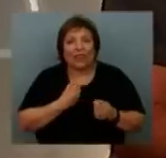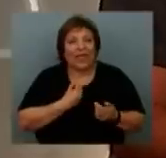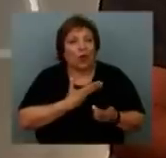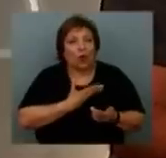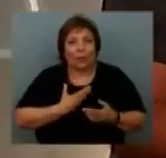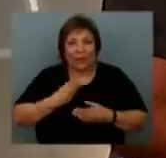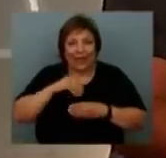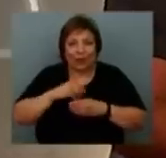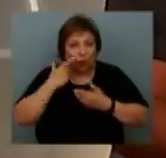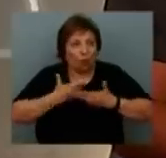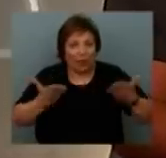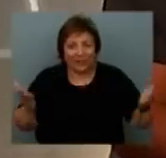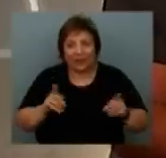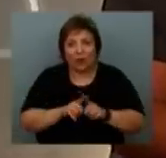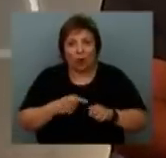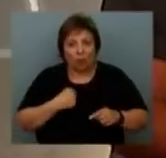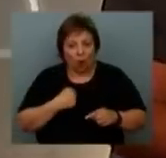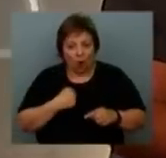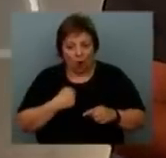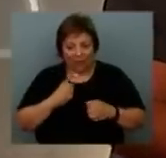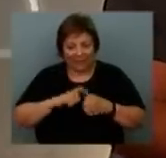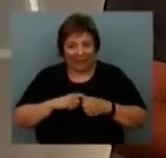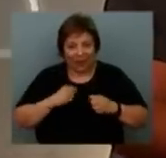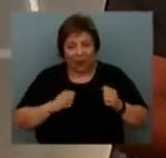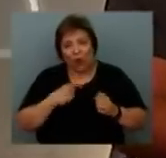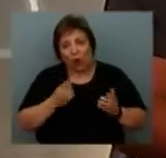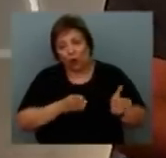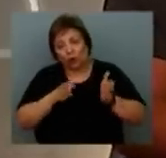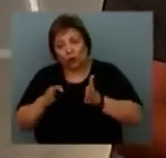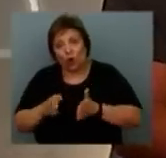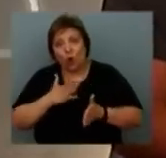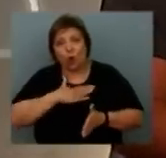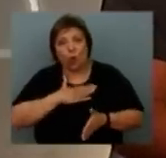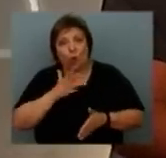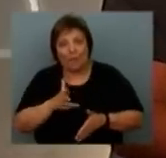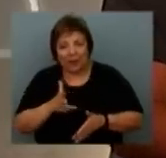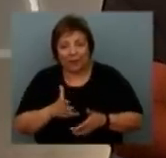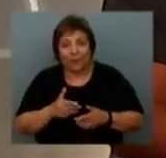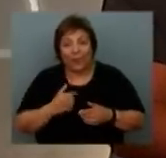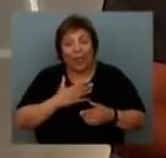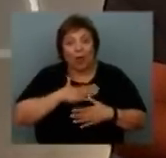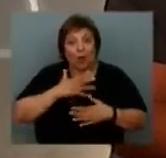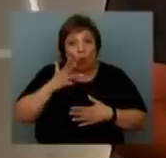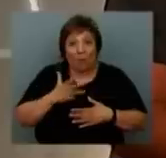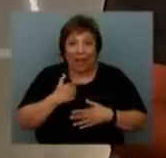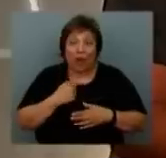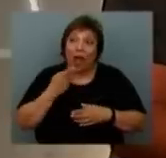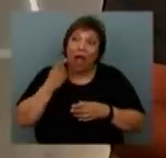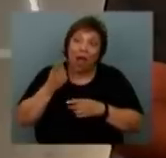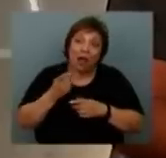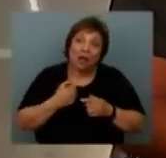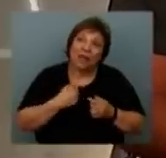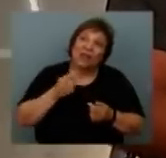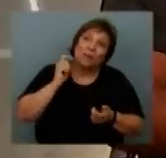y cómo uno se puede manejar, en este caso como dirigente, y otro el espacio humano. En cuanto al espacio humano no somos quienes para hacer